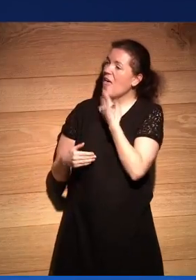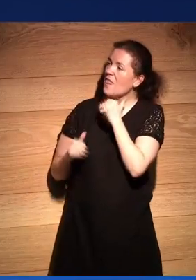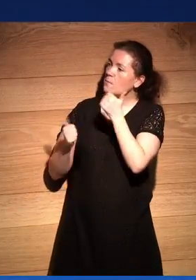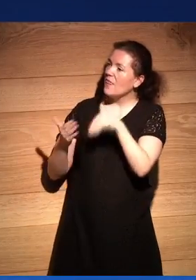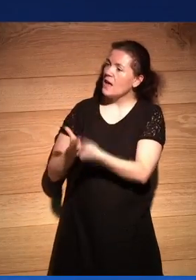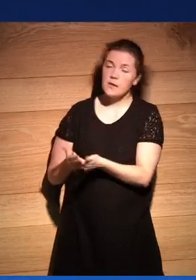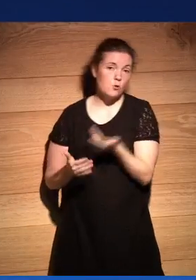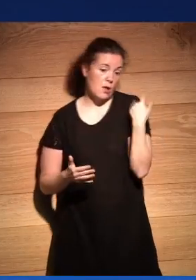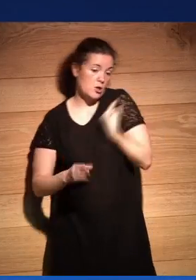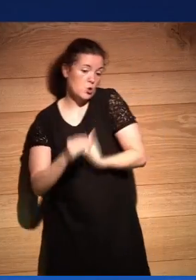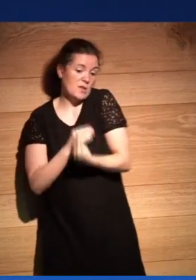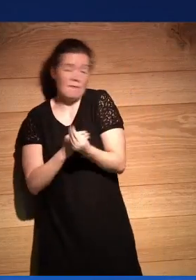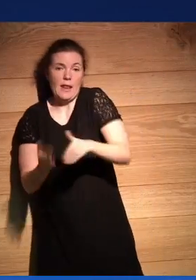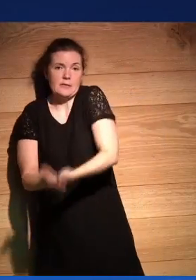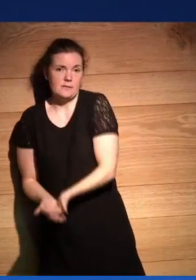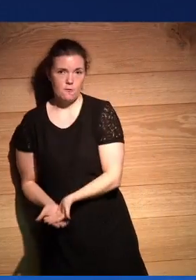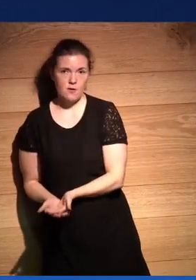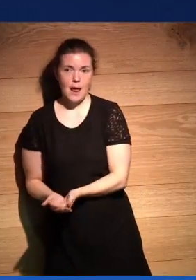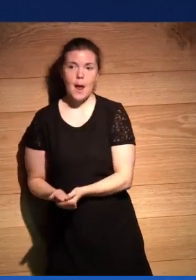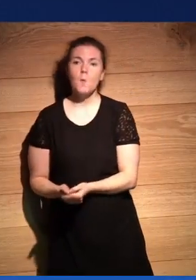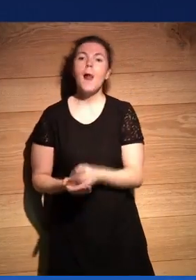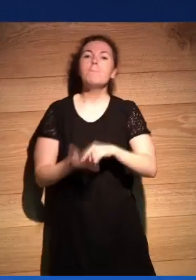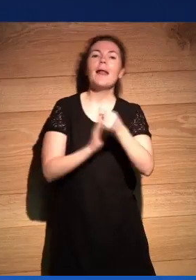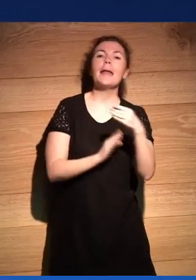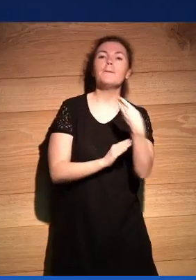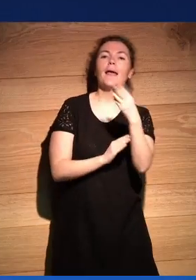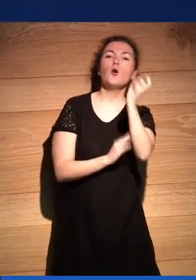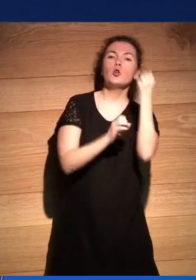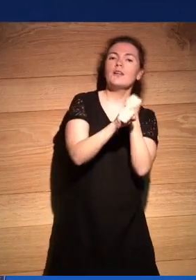el principio de los tiempos nunca hubo plan B digamos